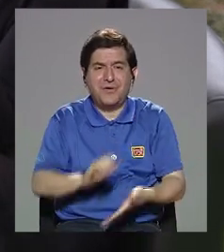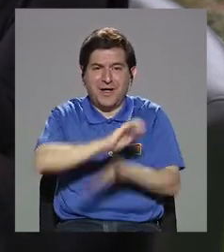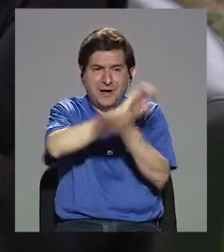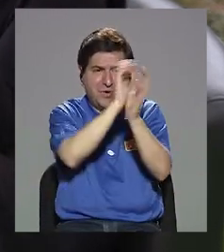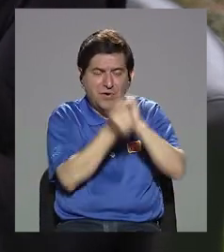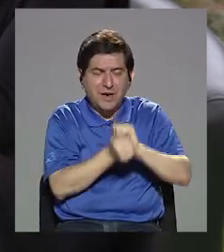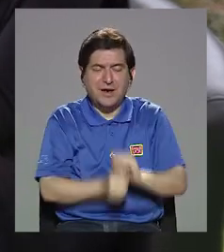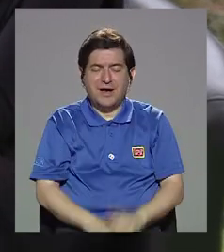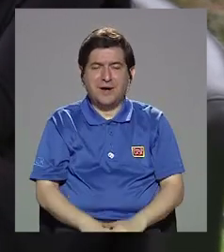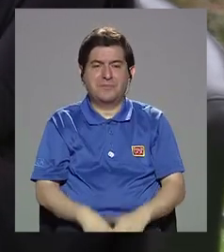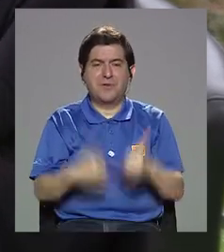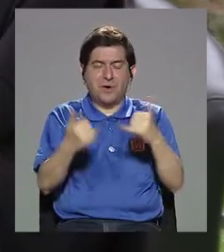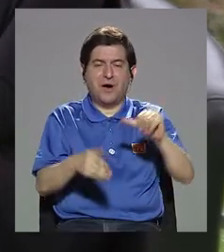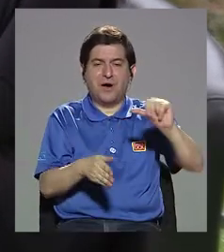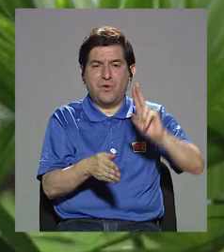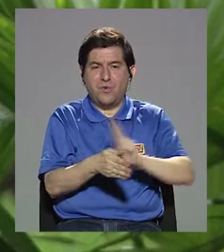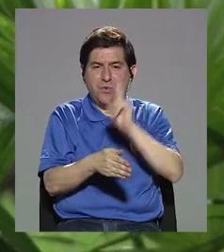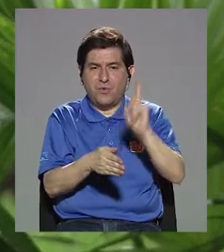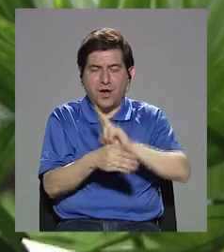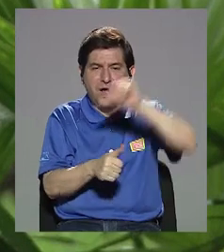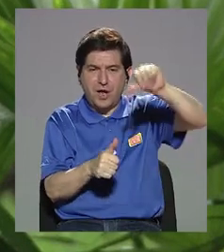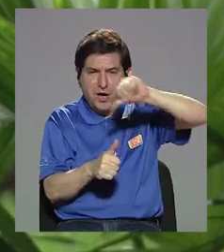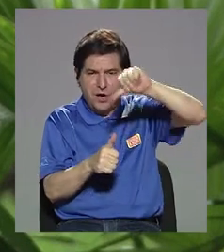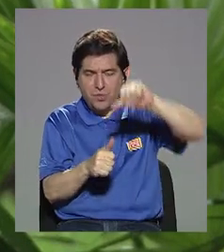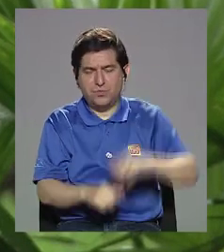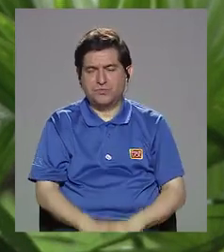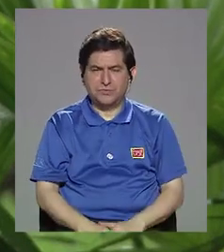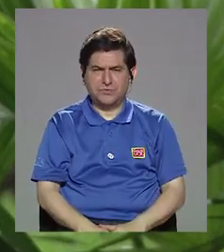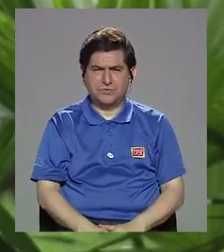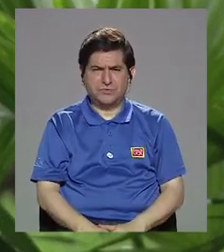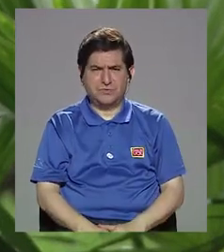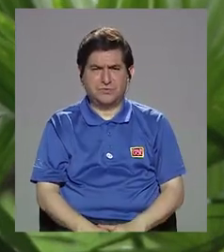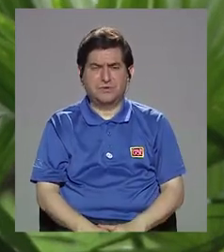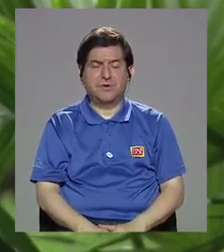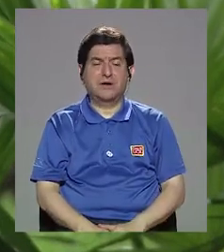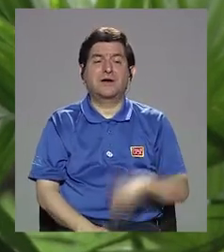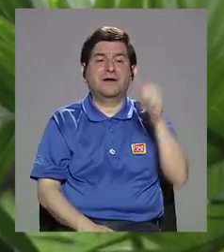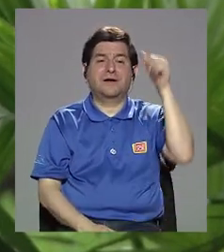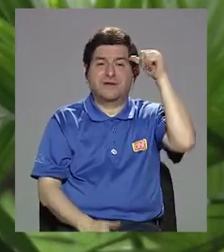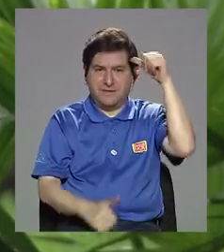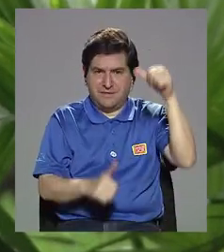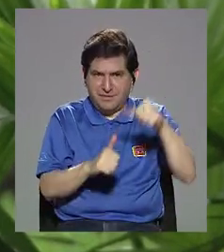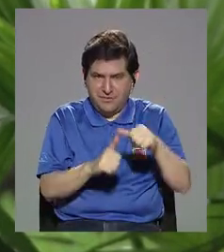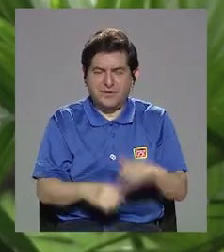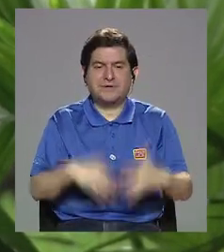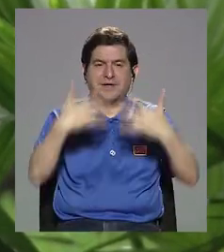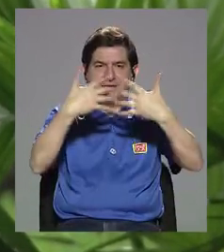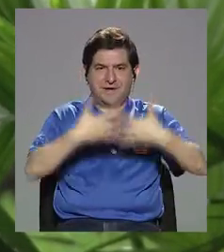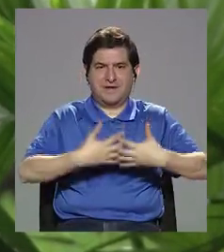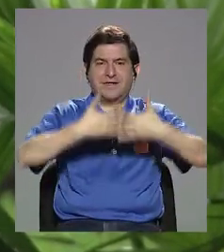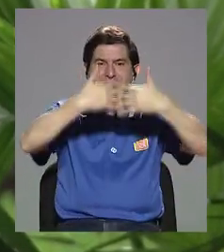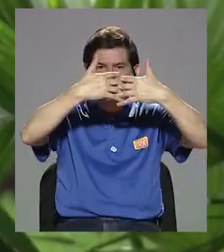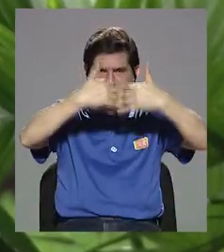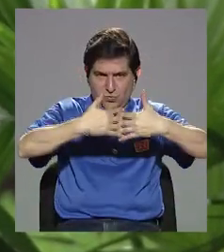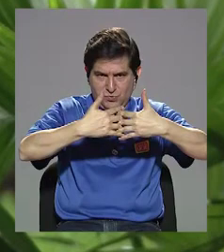manteca al aceite? ¿Hay algo que estemos haciendo bien en la parte nutricional? Bueno, hay que reconocer que la industria